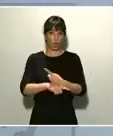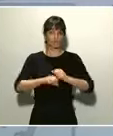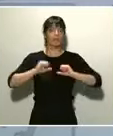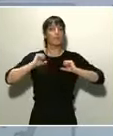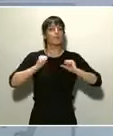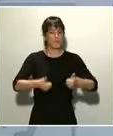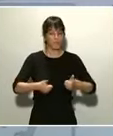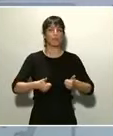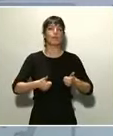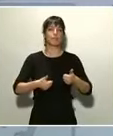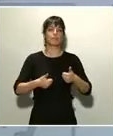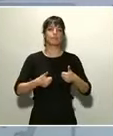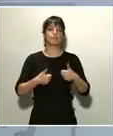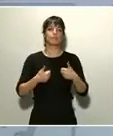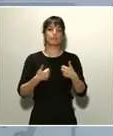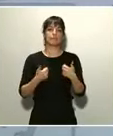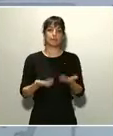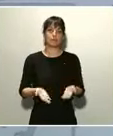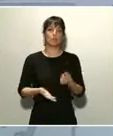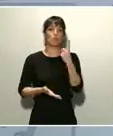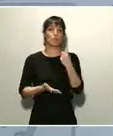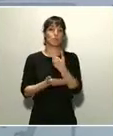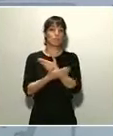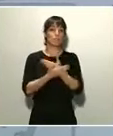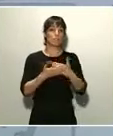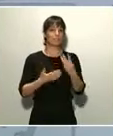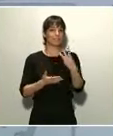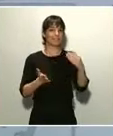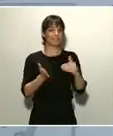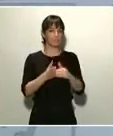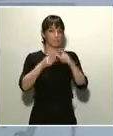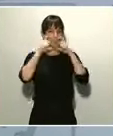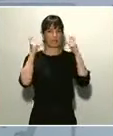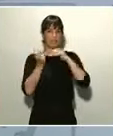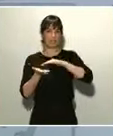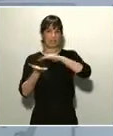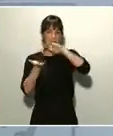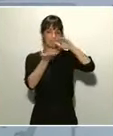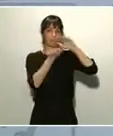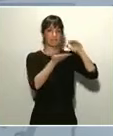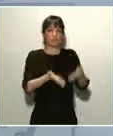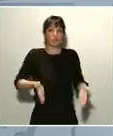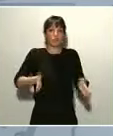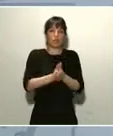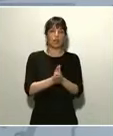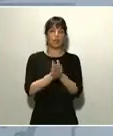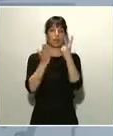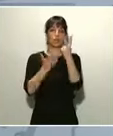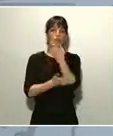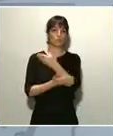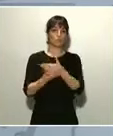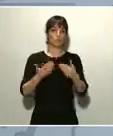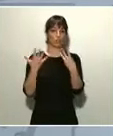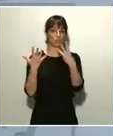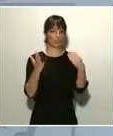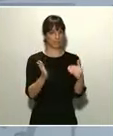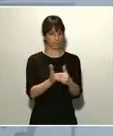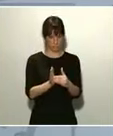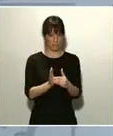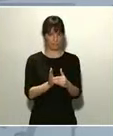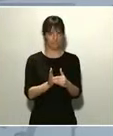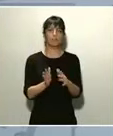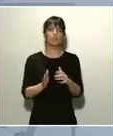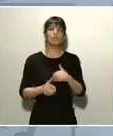de un millón trescientas mil mascarillas, es decir, total dos millones ochocientas mil mascarillas. Es evidente que no son suficientes, que tenemos que